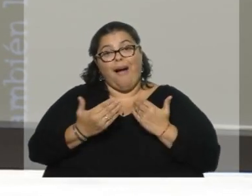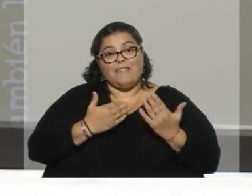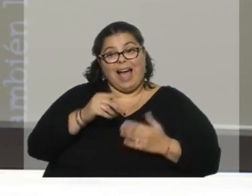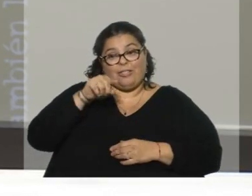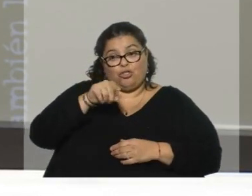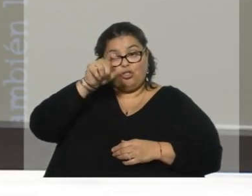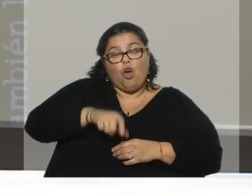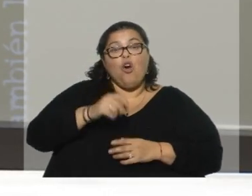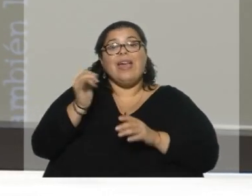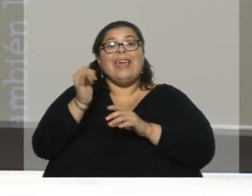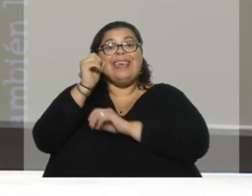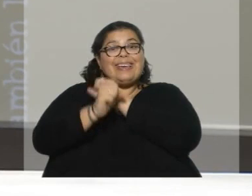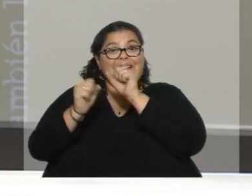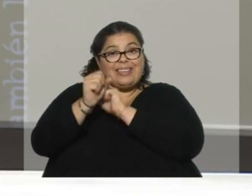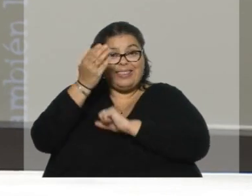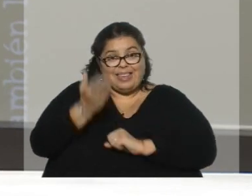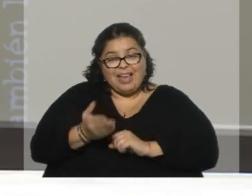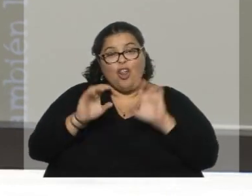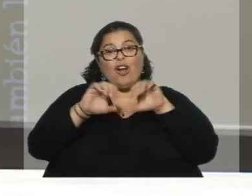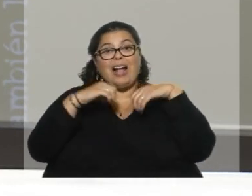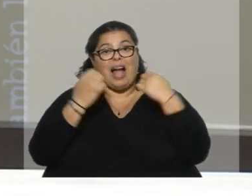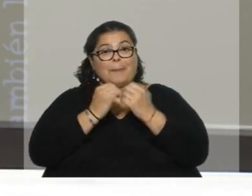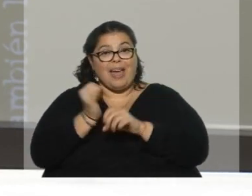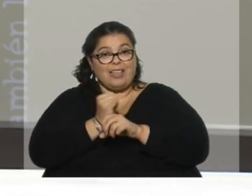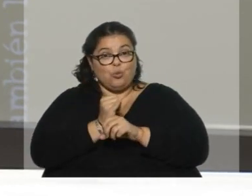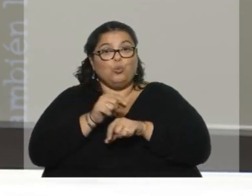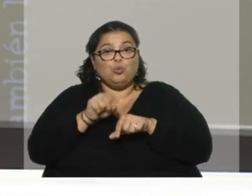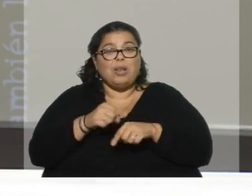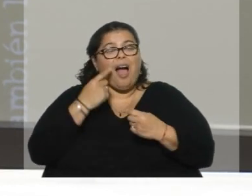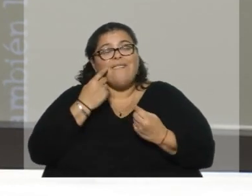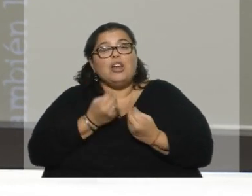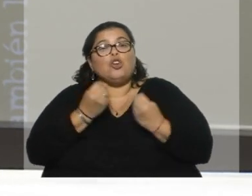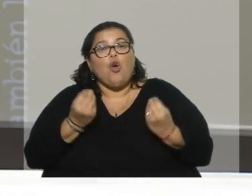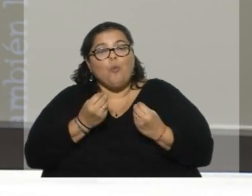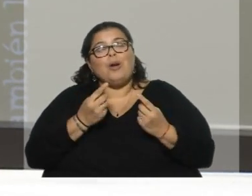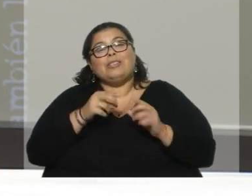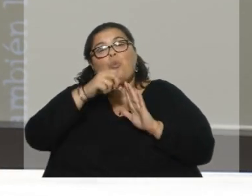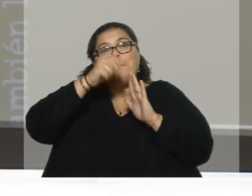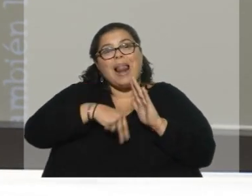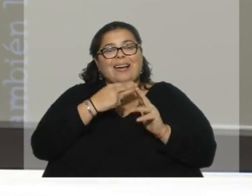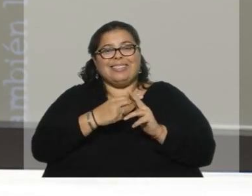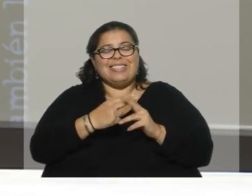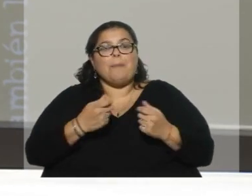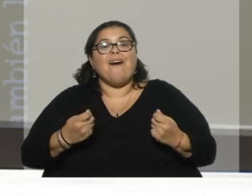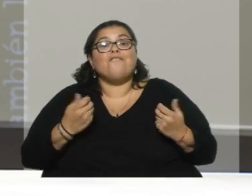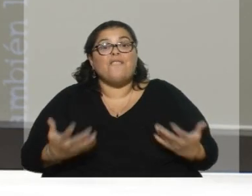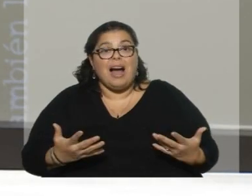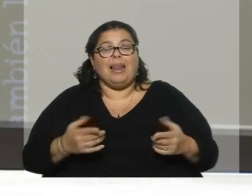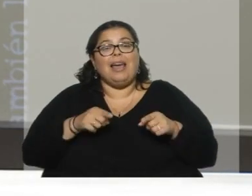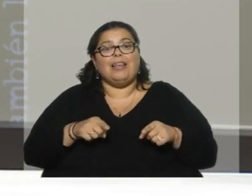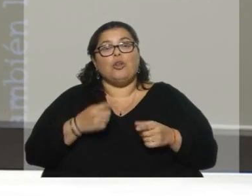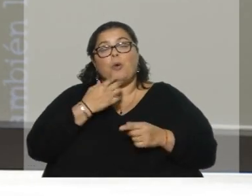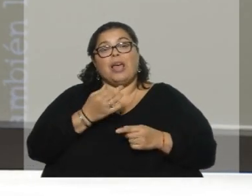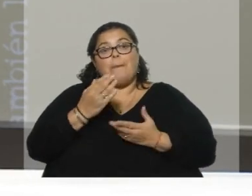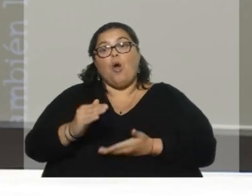Sosa, director de Sostenibilidad de la Cámara de Industria, a propósito de un plan, el plan Vale, que es un sistema de depósito y reembolso de